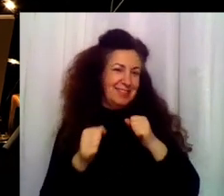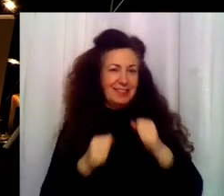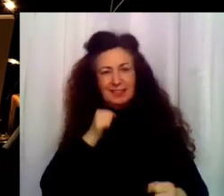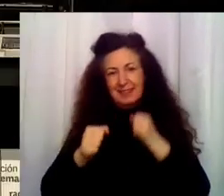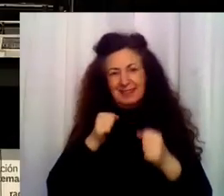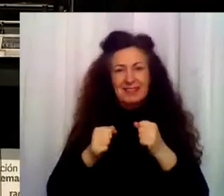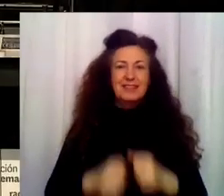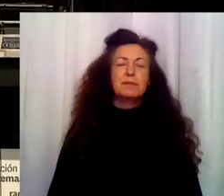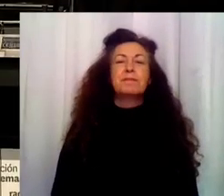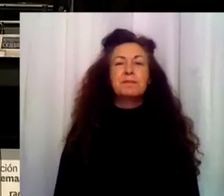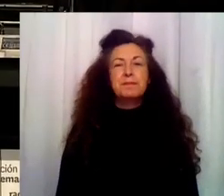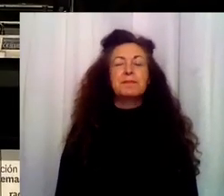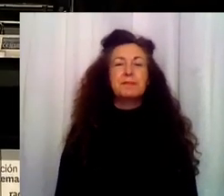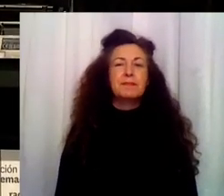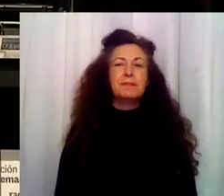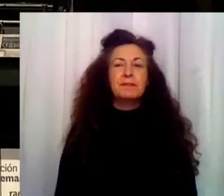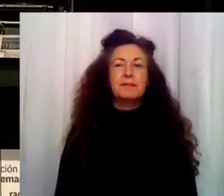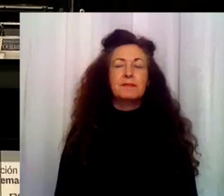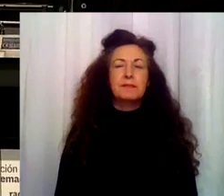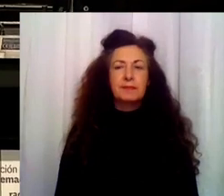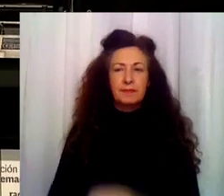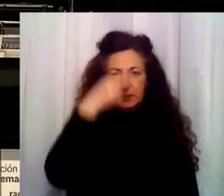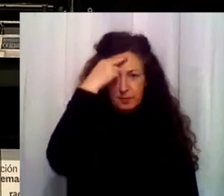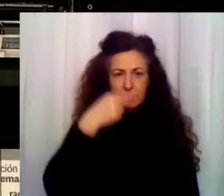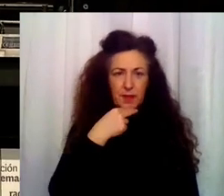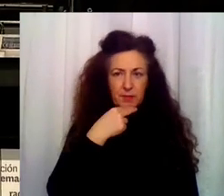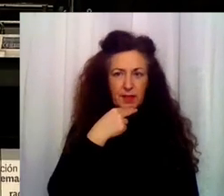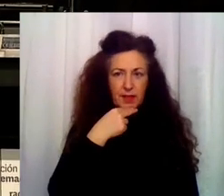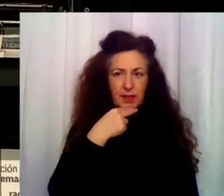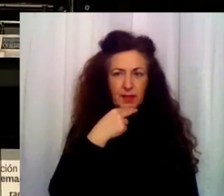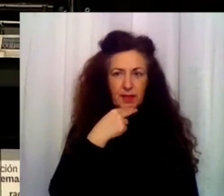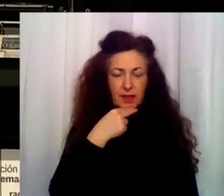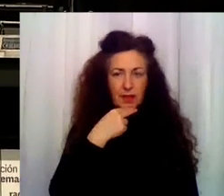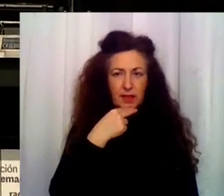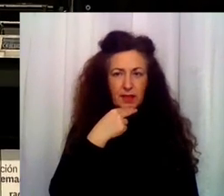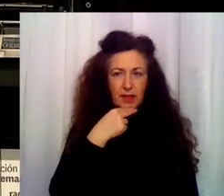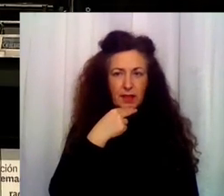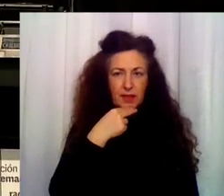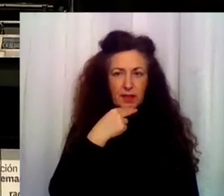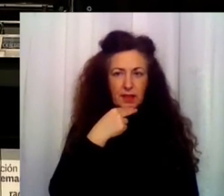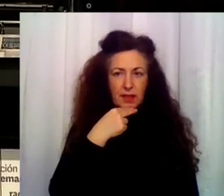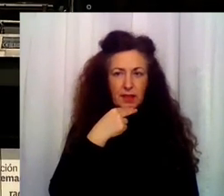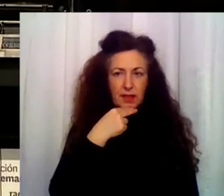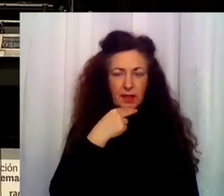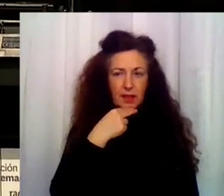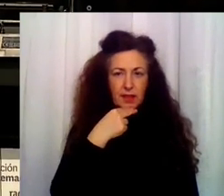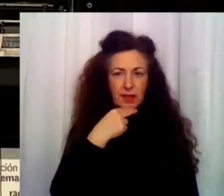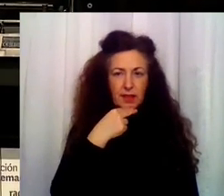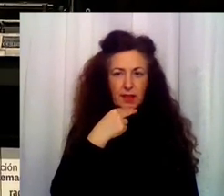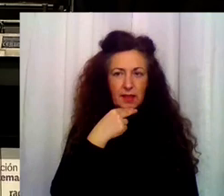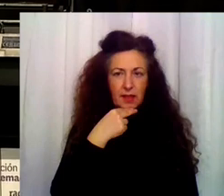Tienes. Dos. Tres. Cuatro. Cinco. Seis. Siete.